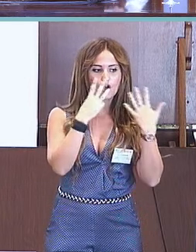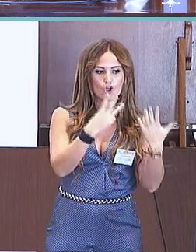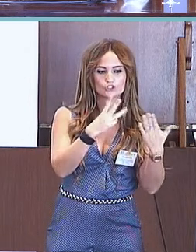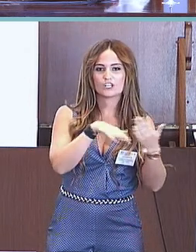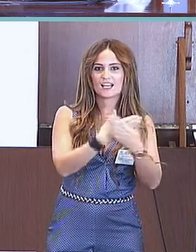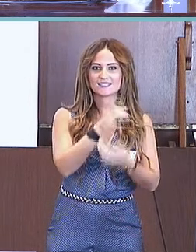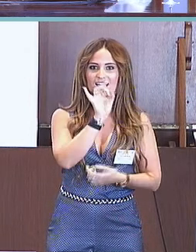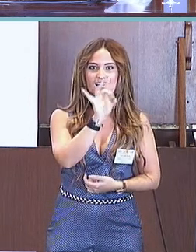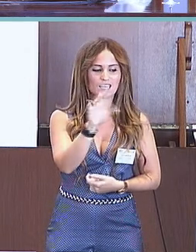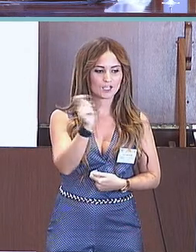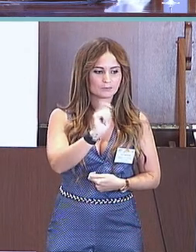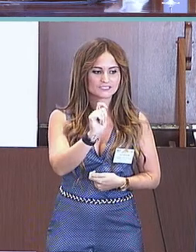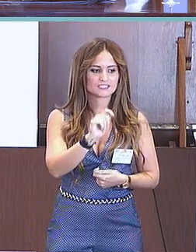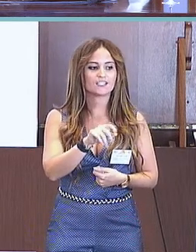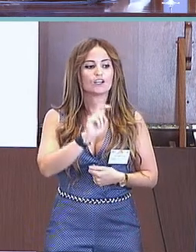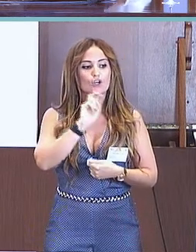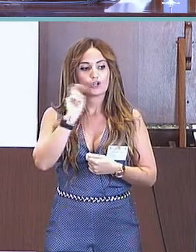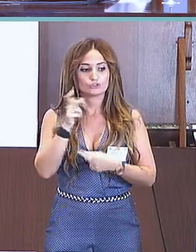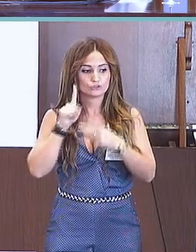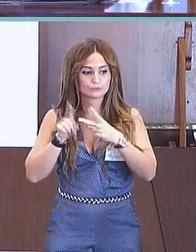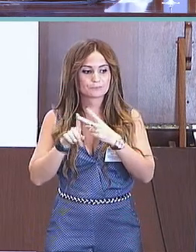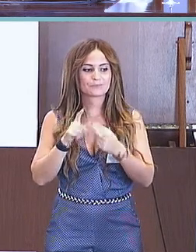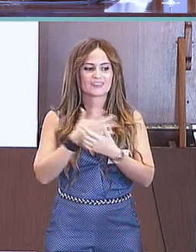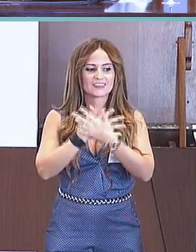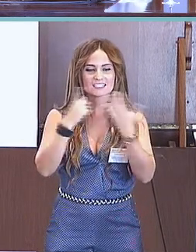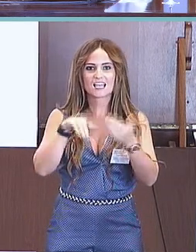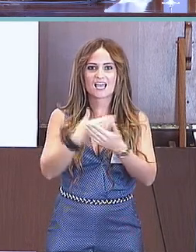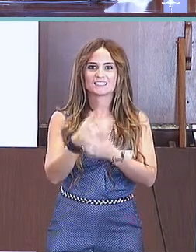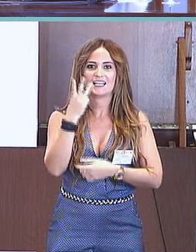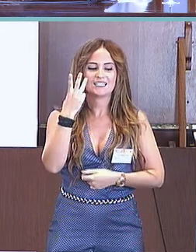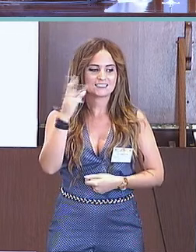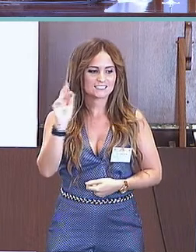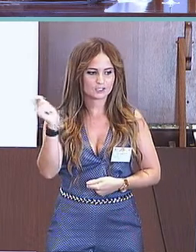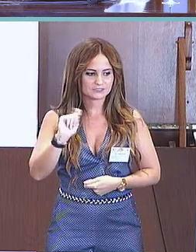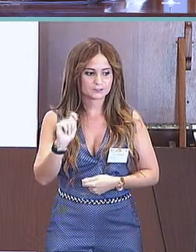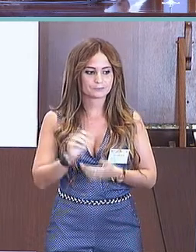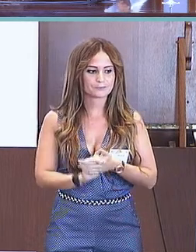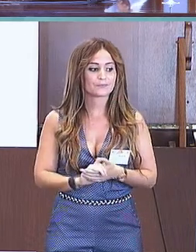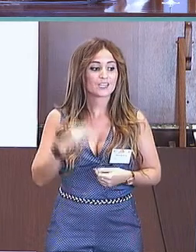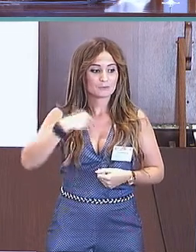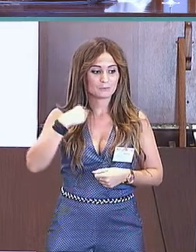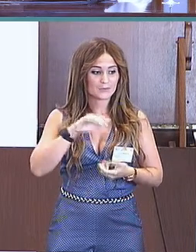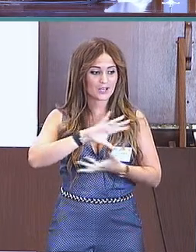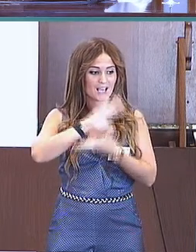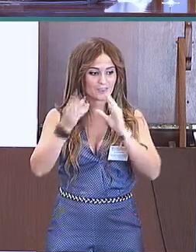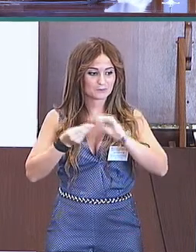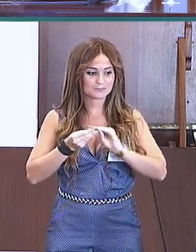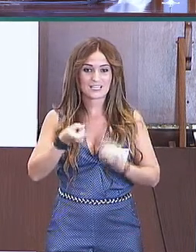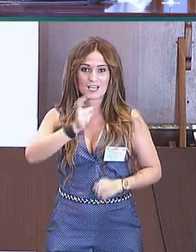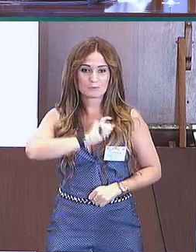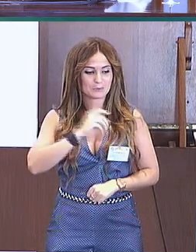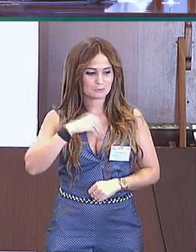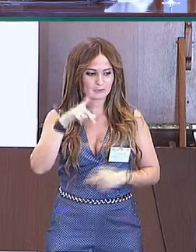tal validez que se ha adaptado a más de 50 lenguas. Una de ellas es la lengua española, adaptación que realizó